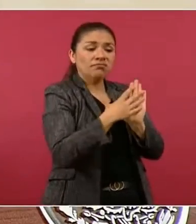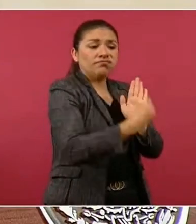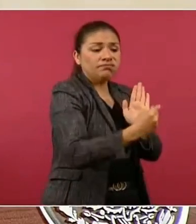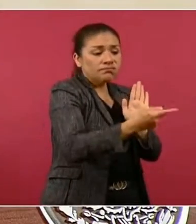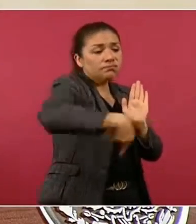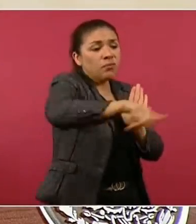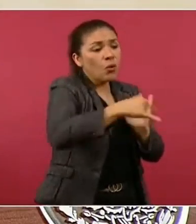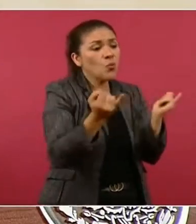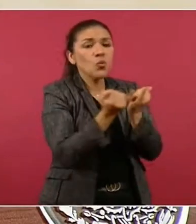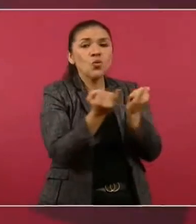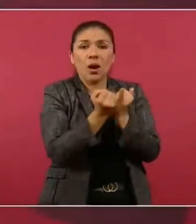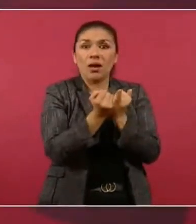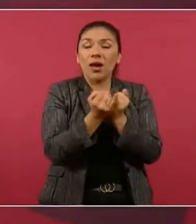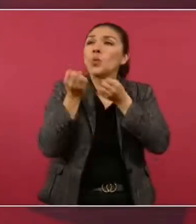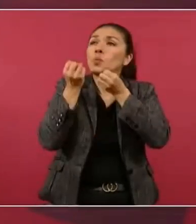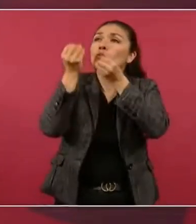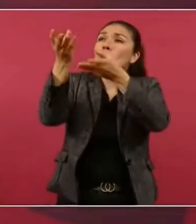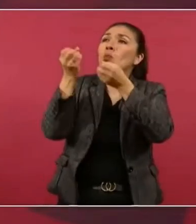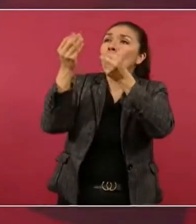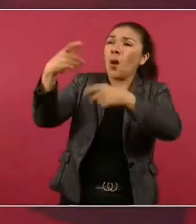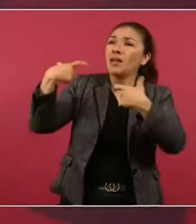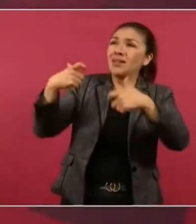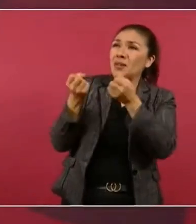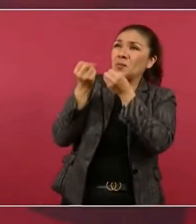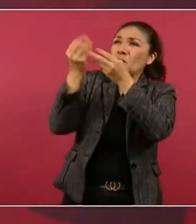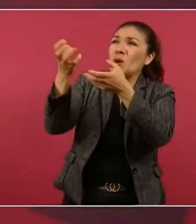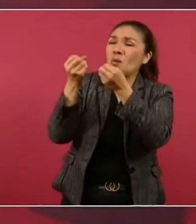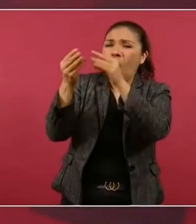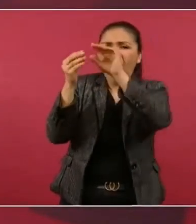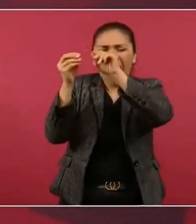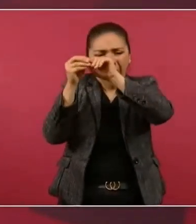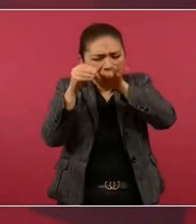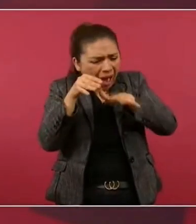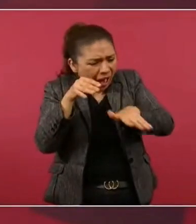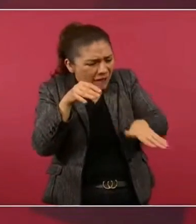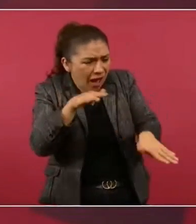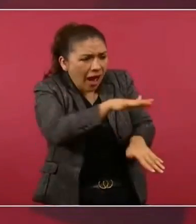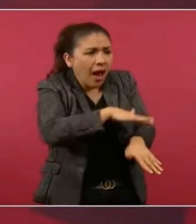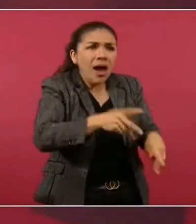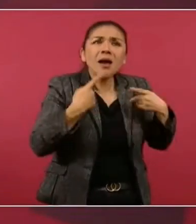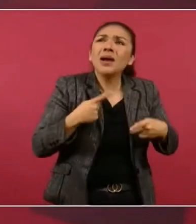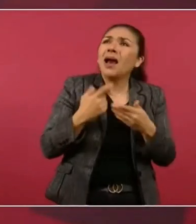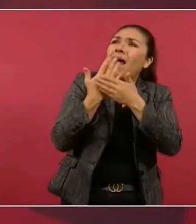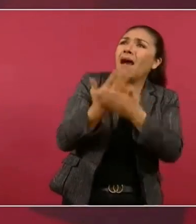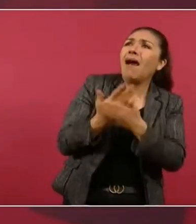les daban a los de arriba y no caía nada. No goteaba.